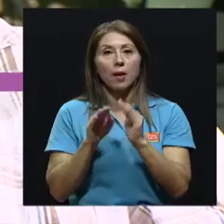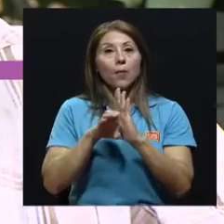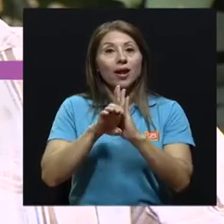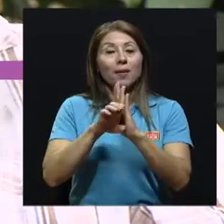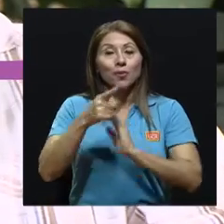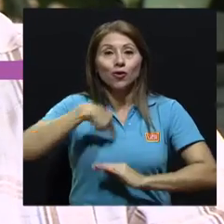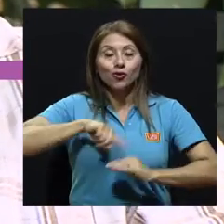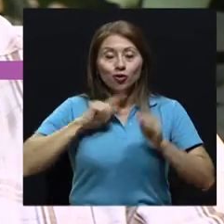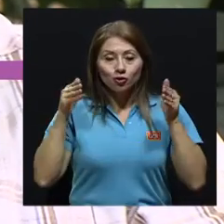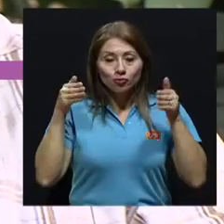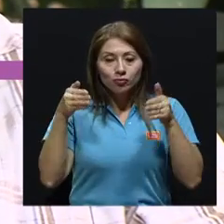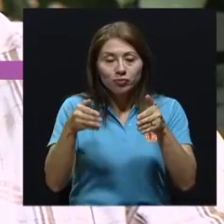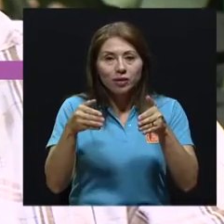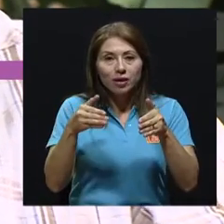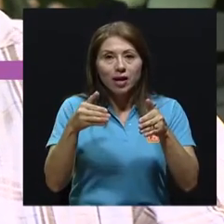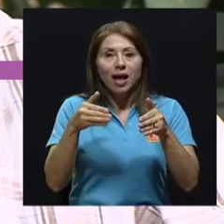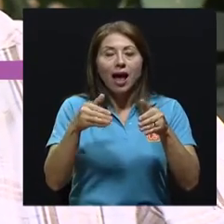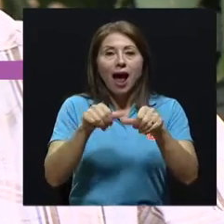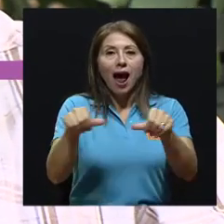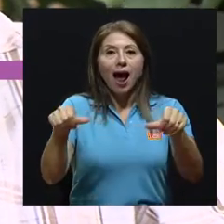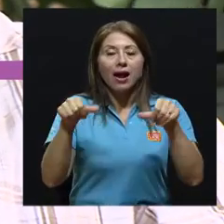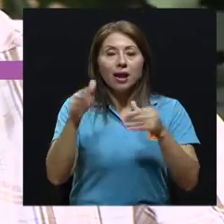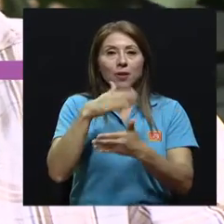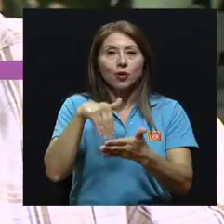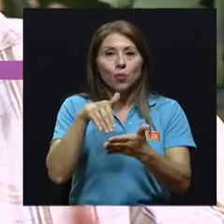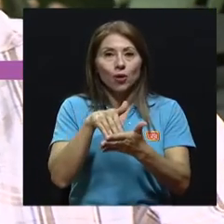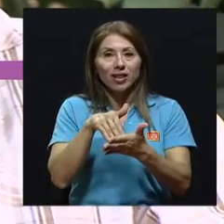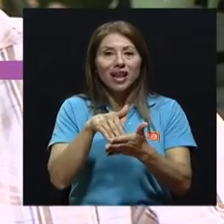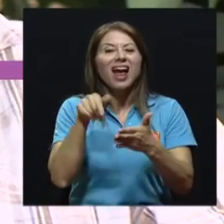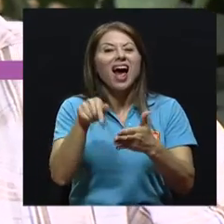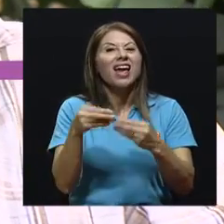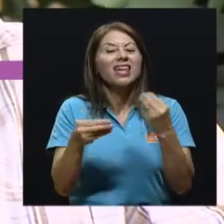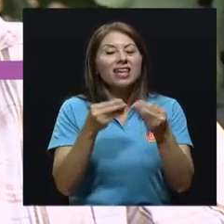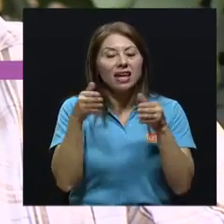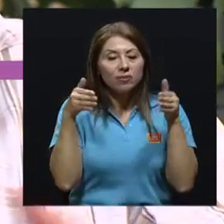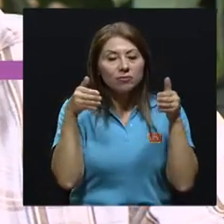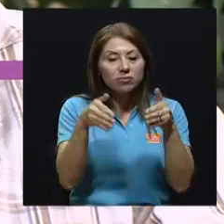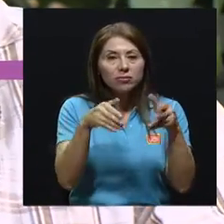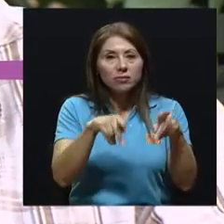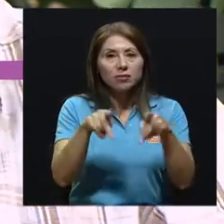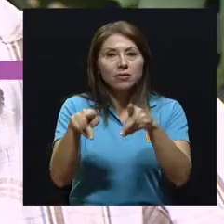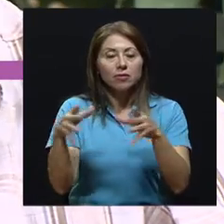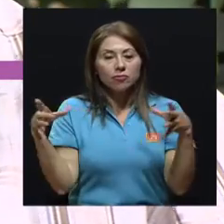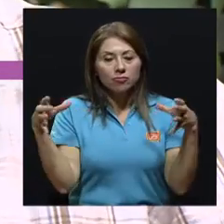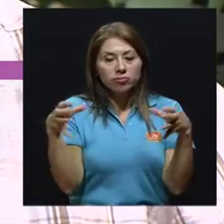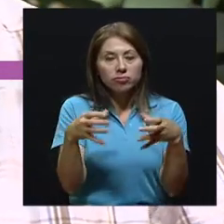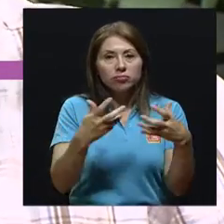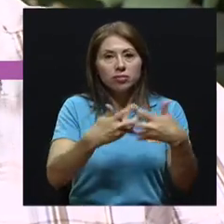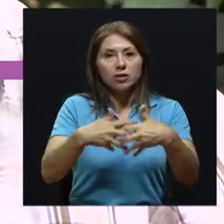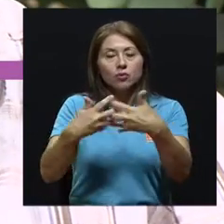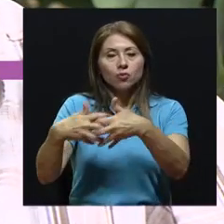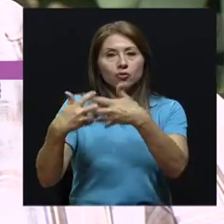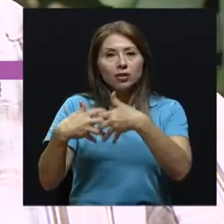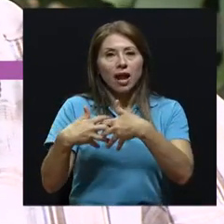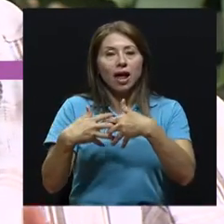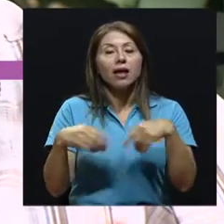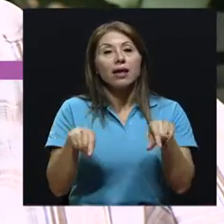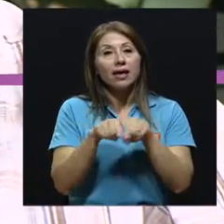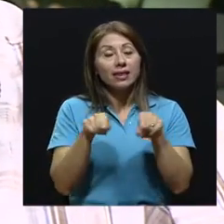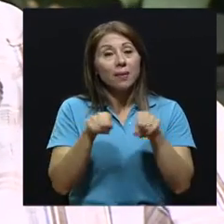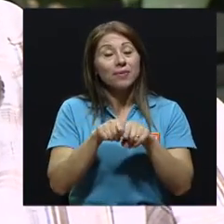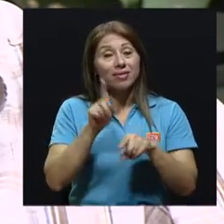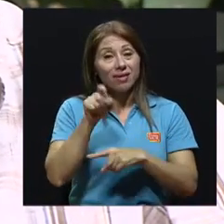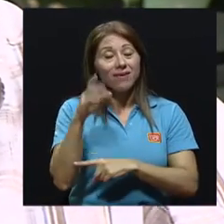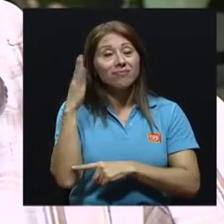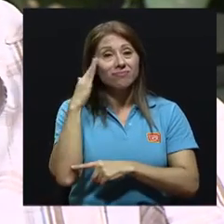la mayoría de las estaciones de monitoreo y bueno, por supuesto, es donde se concentra la industria, donde se concentra la población. Y también hay que tomar en cuenta que la